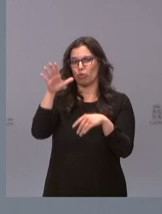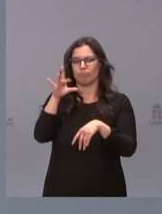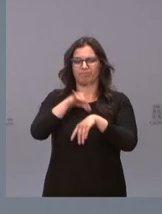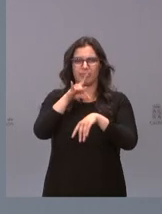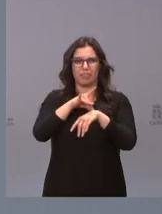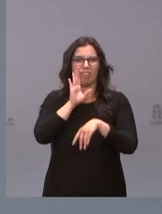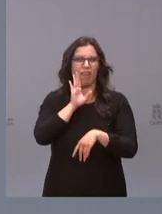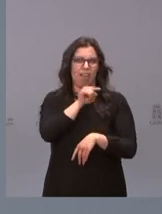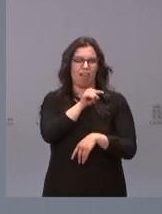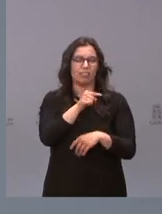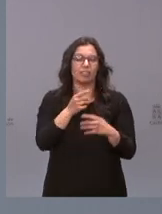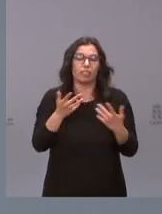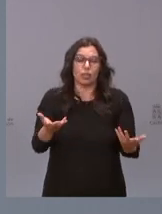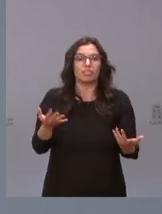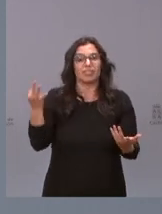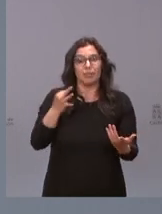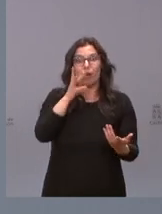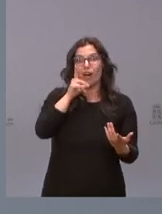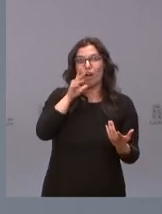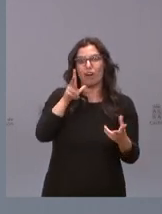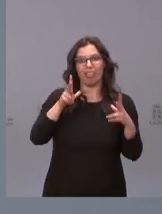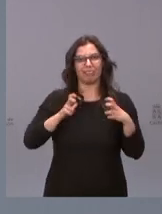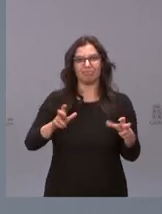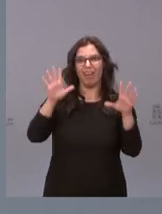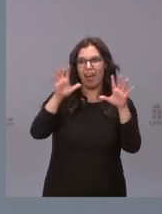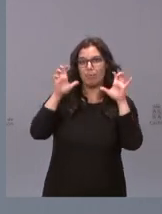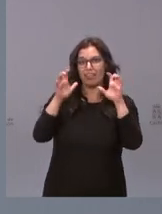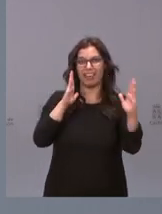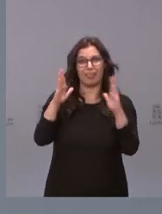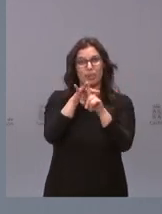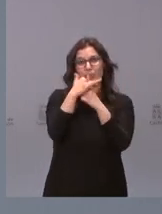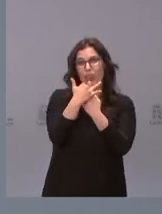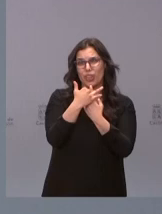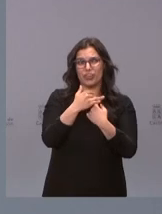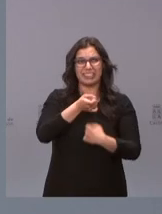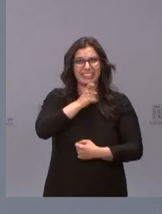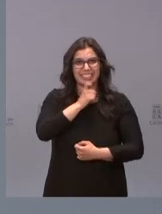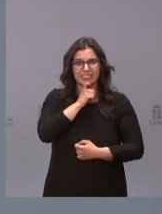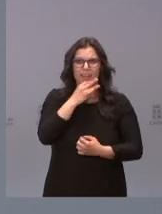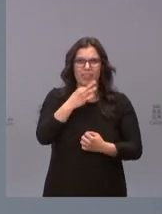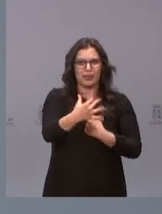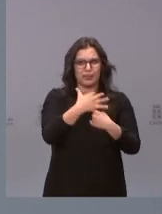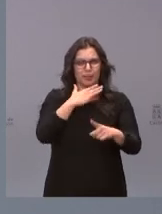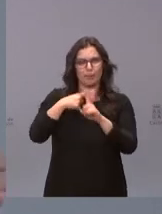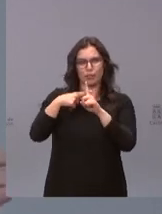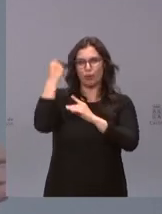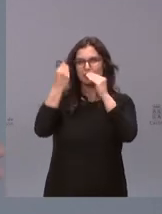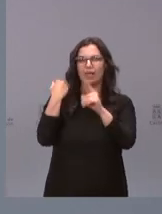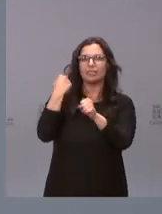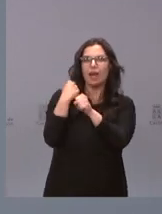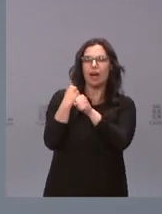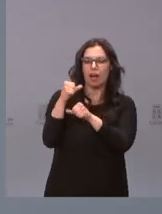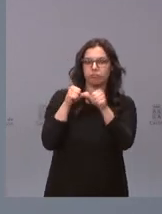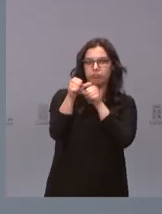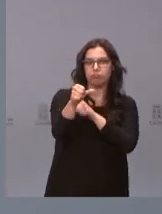profesor Barbacid. Así que aprendamos de este momento tan crítico para nuestras sociedades que hemos de trabajar, como hoy se pone de